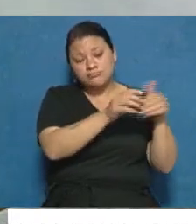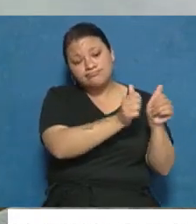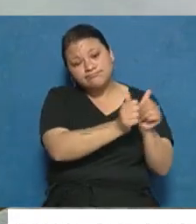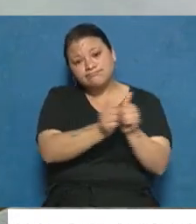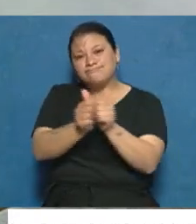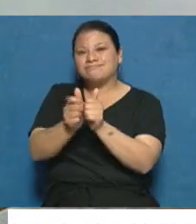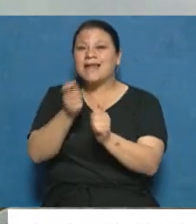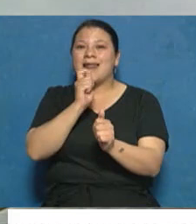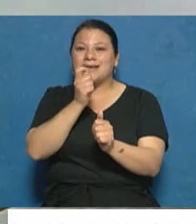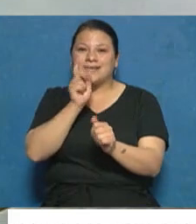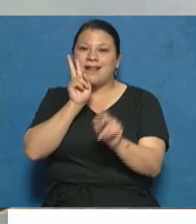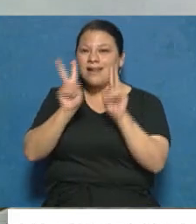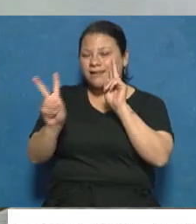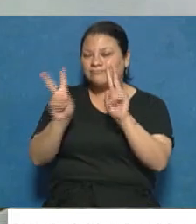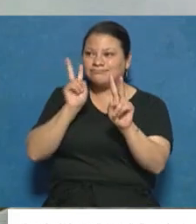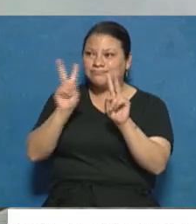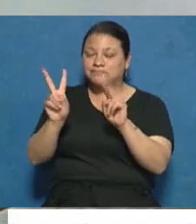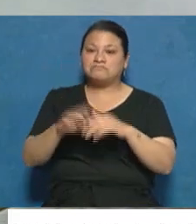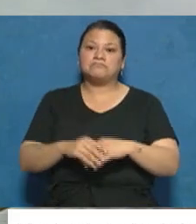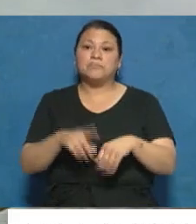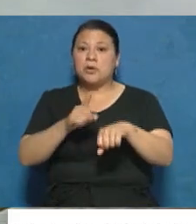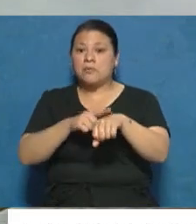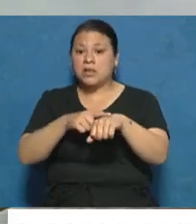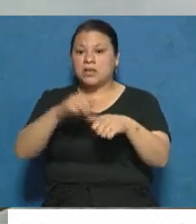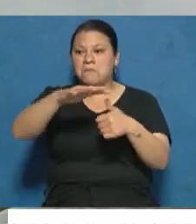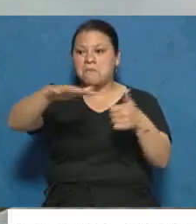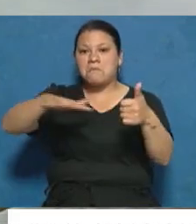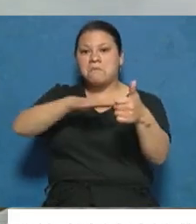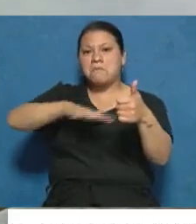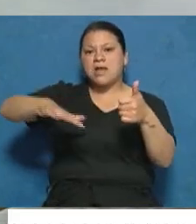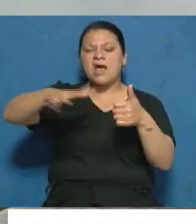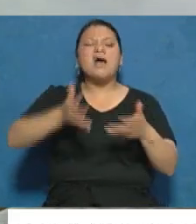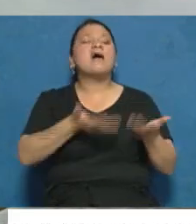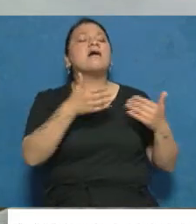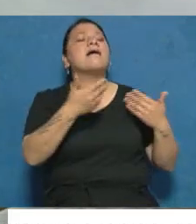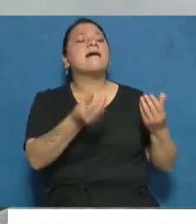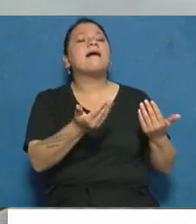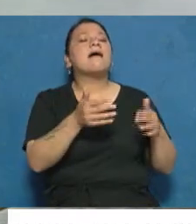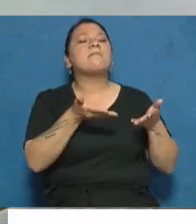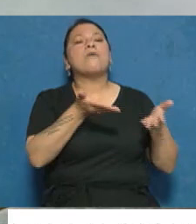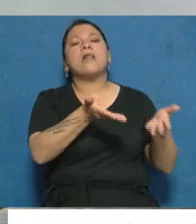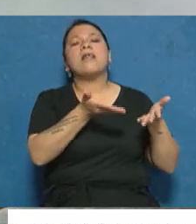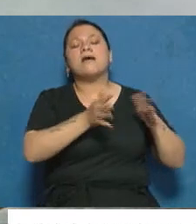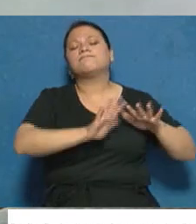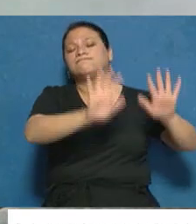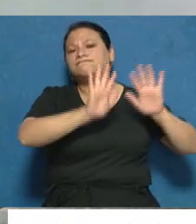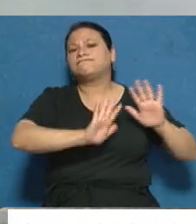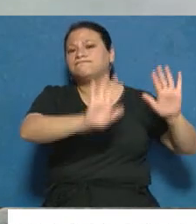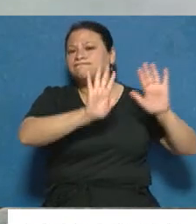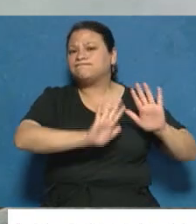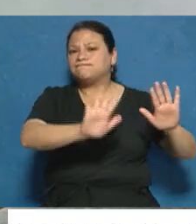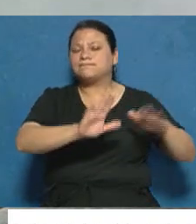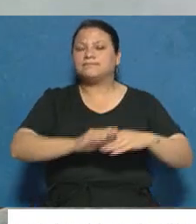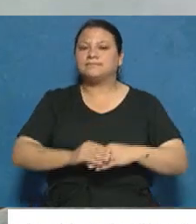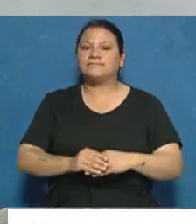En un momento, gente que estaba ahí alrededor de ellos los empieza a increpar, a molestar, a empujar. Bueno, hay